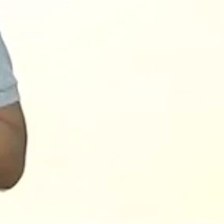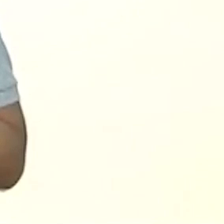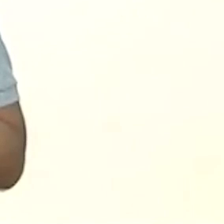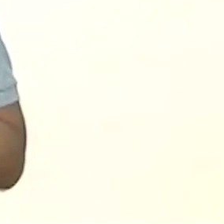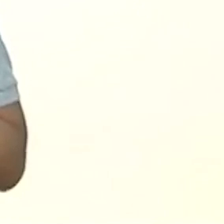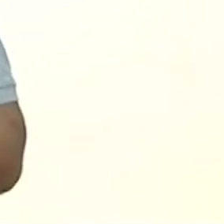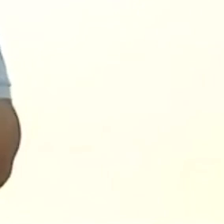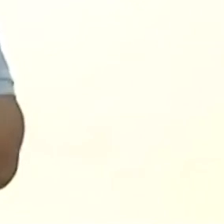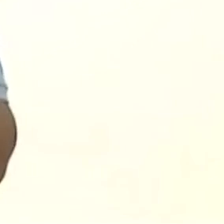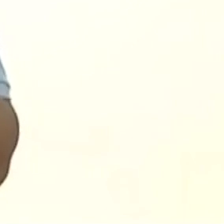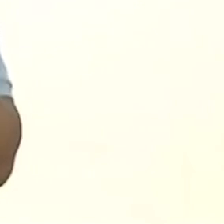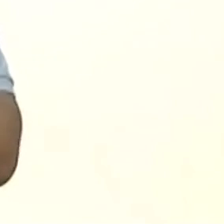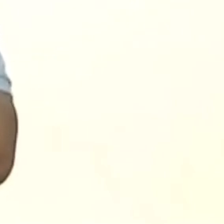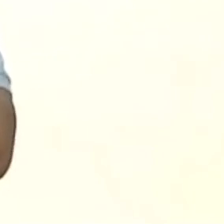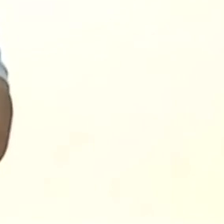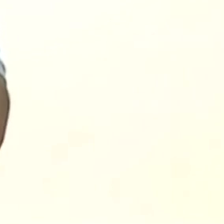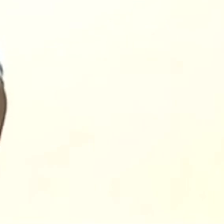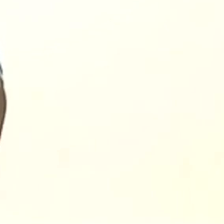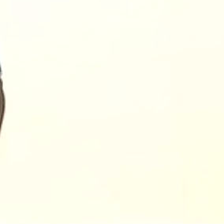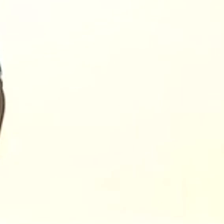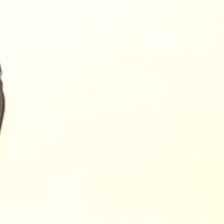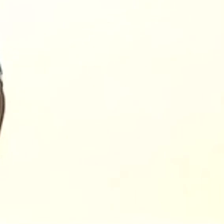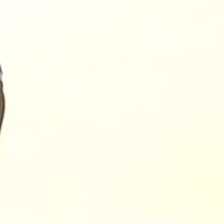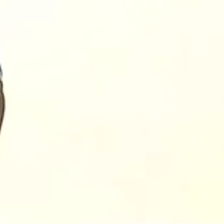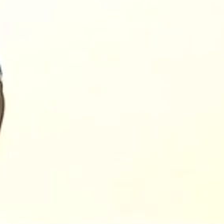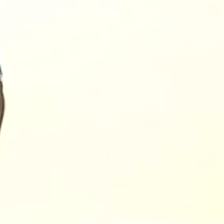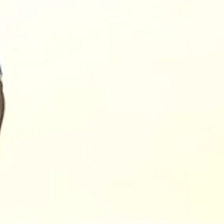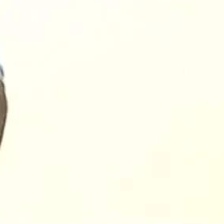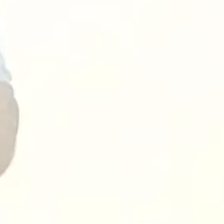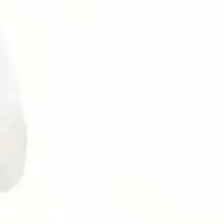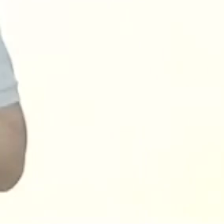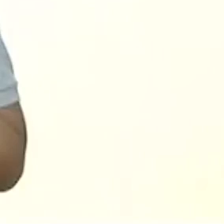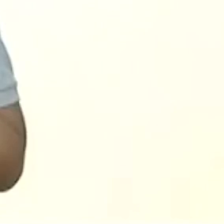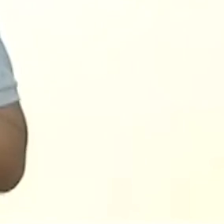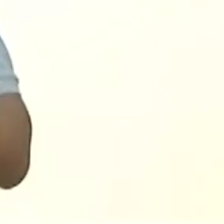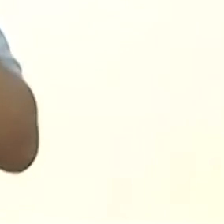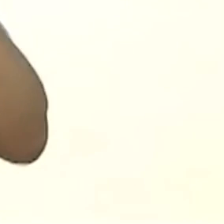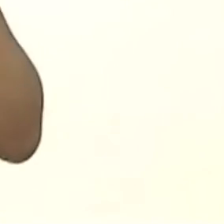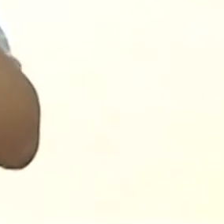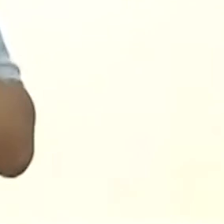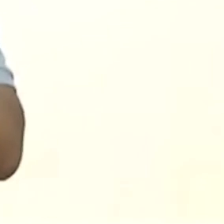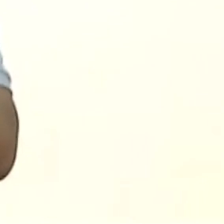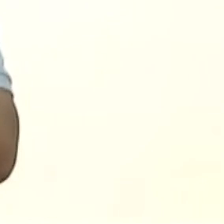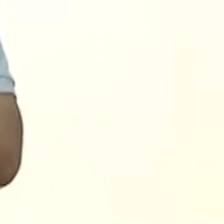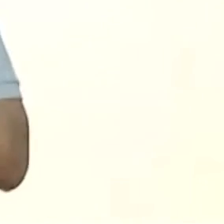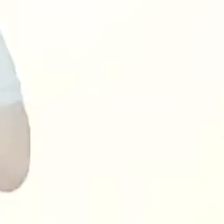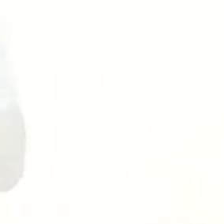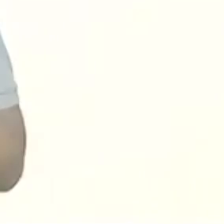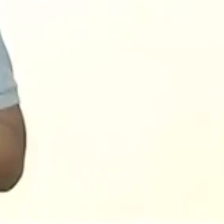¿Cómo te llamas? ¿Cómo estás?